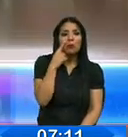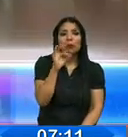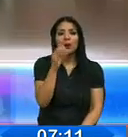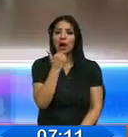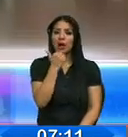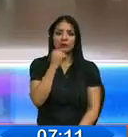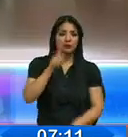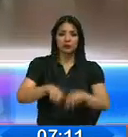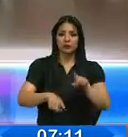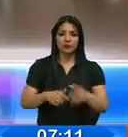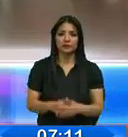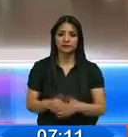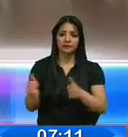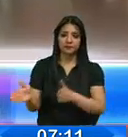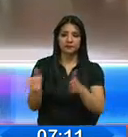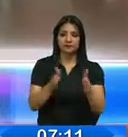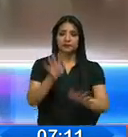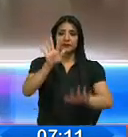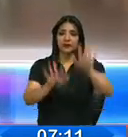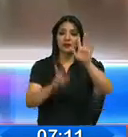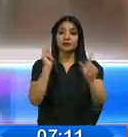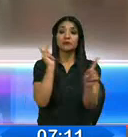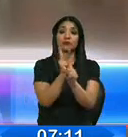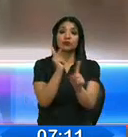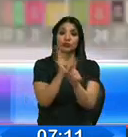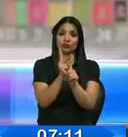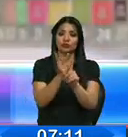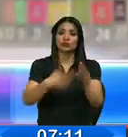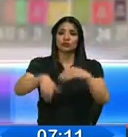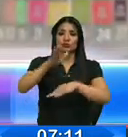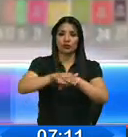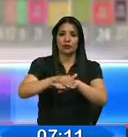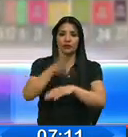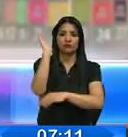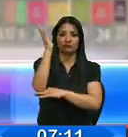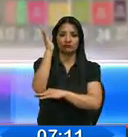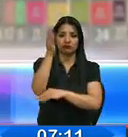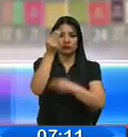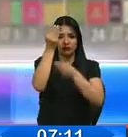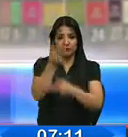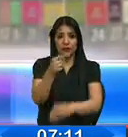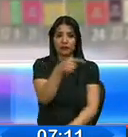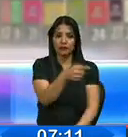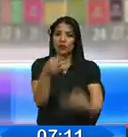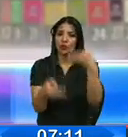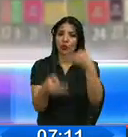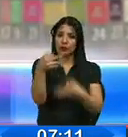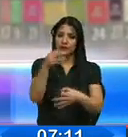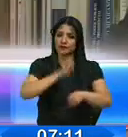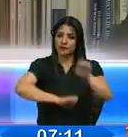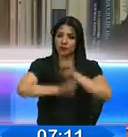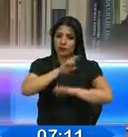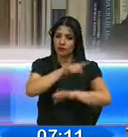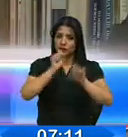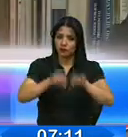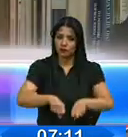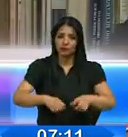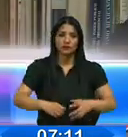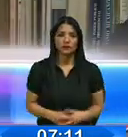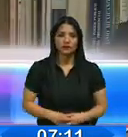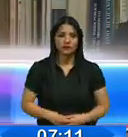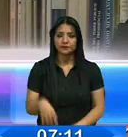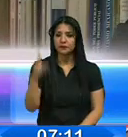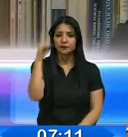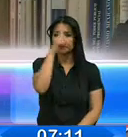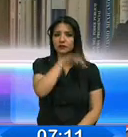Sobre 15 puntos se calificará la sustentación oral de uno de los fallos que haya dictado el juez devaluado. Es muy difícil